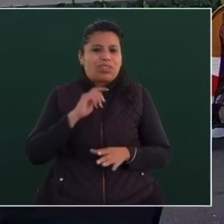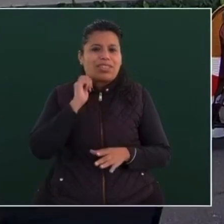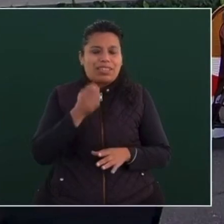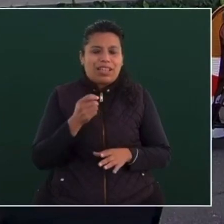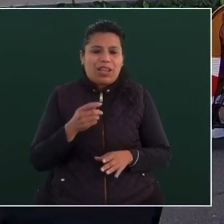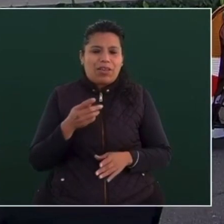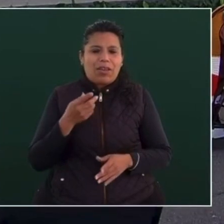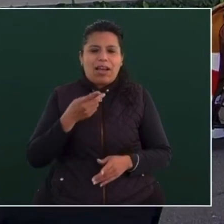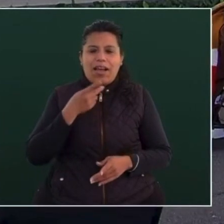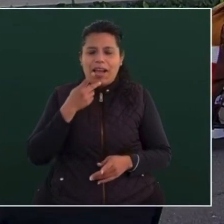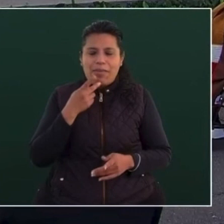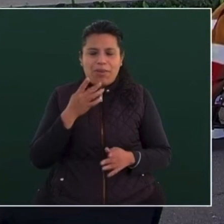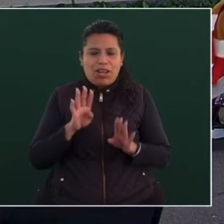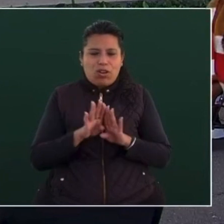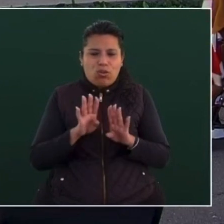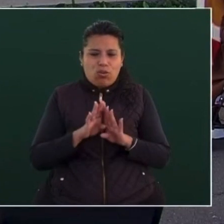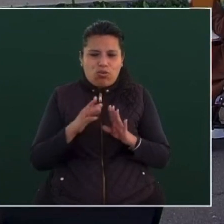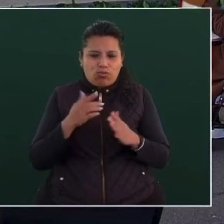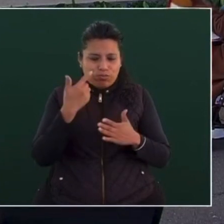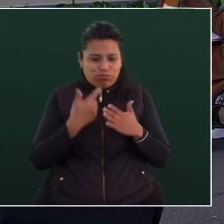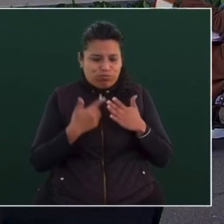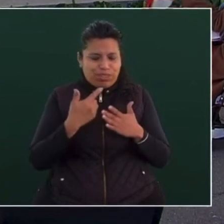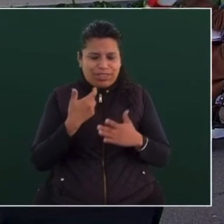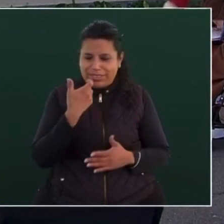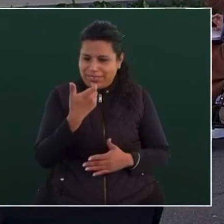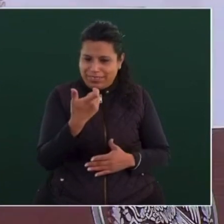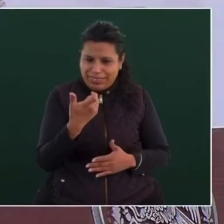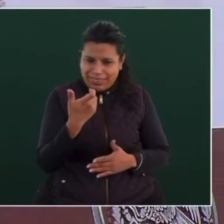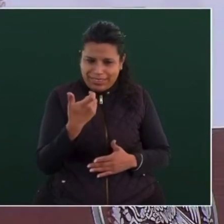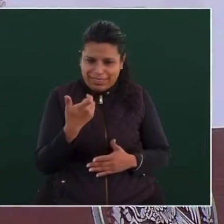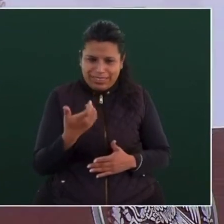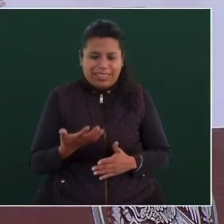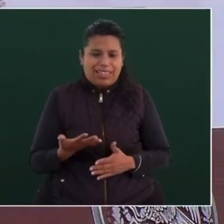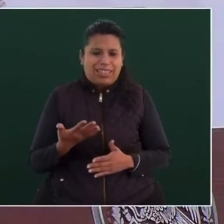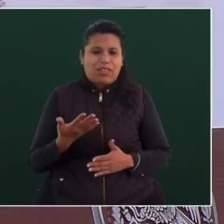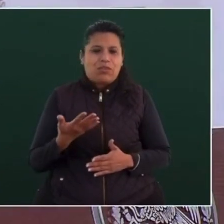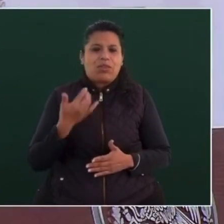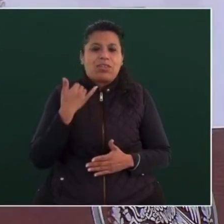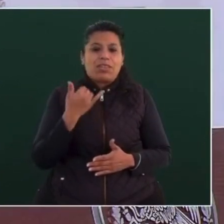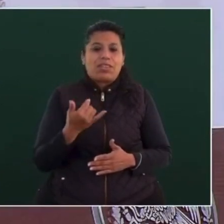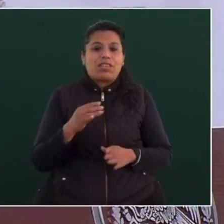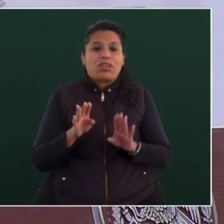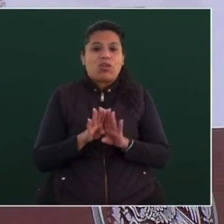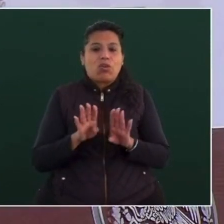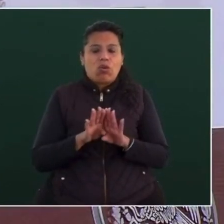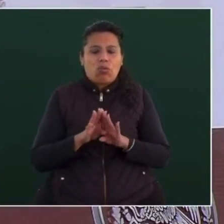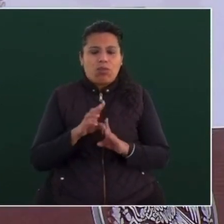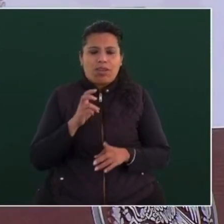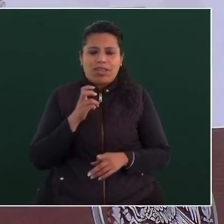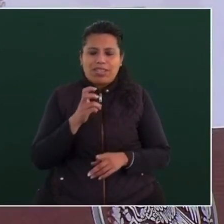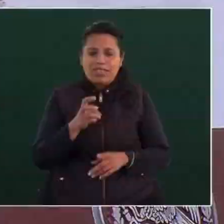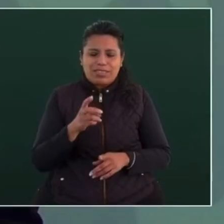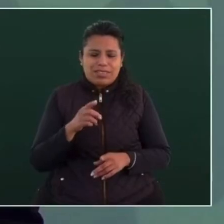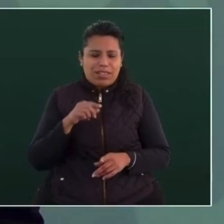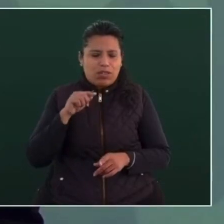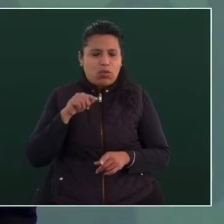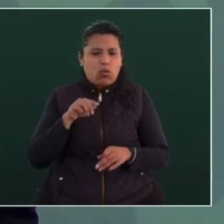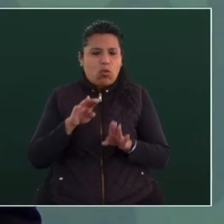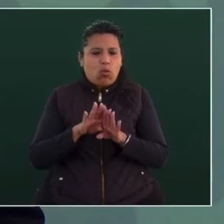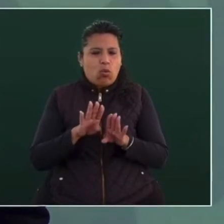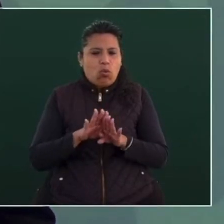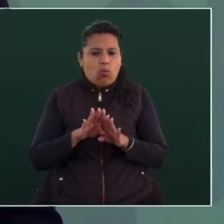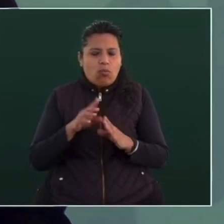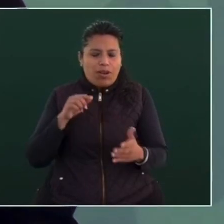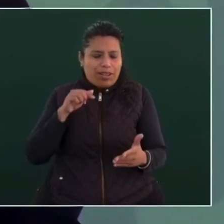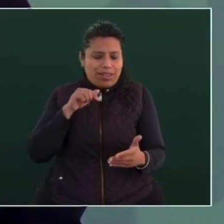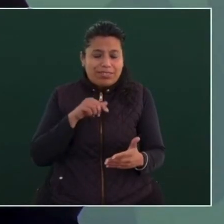monetario, porque es un asunto de interpretación. Imagínense la